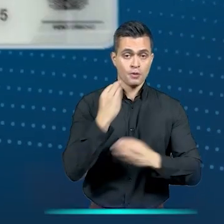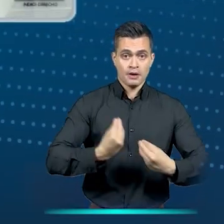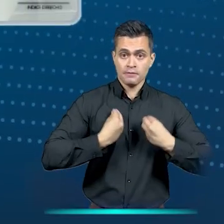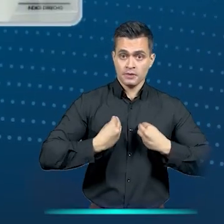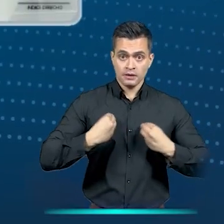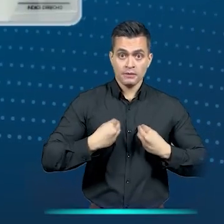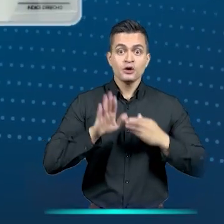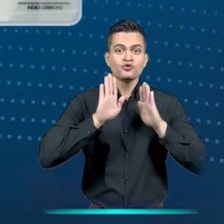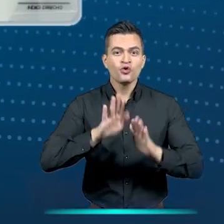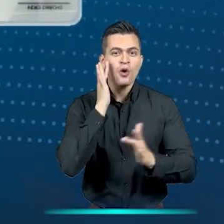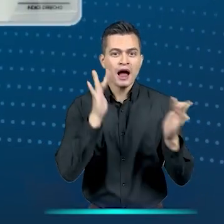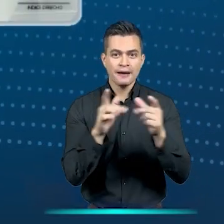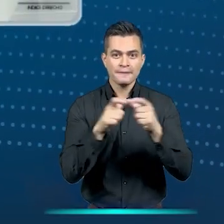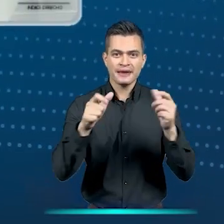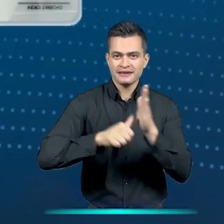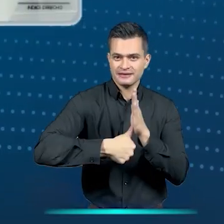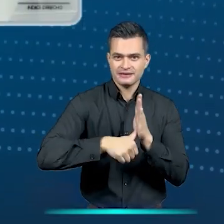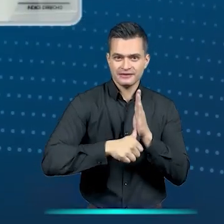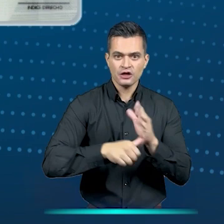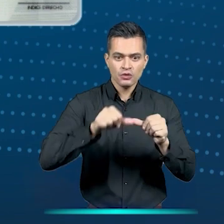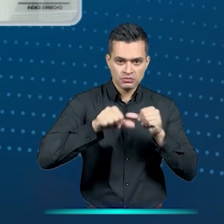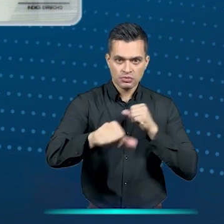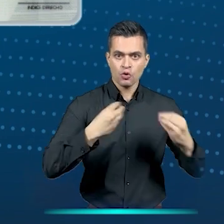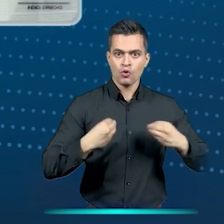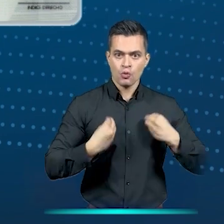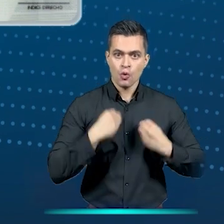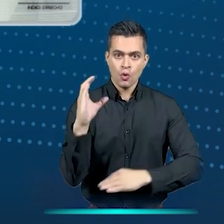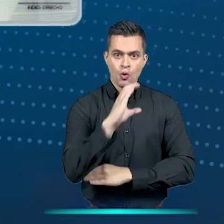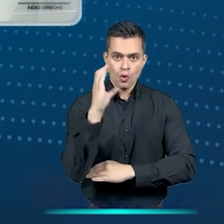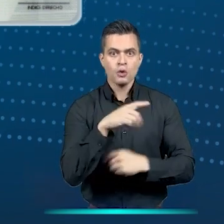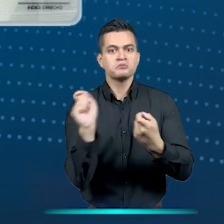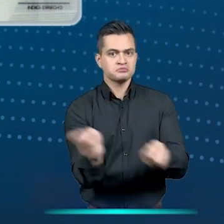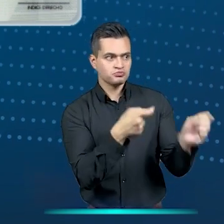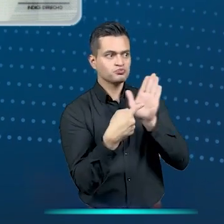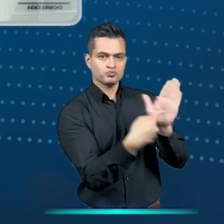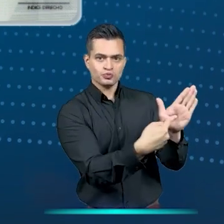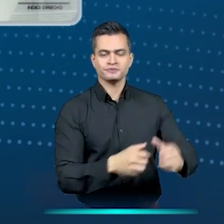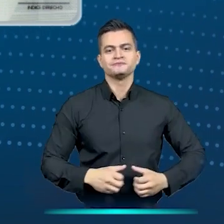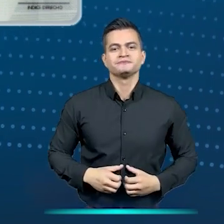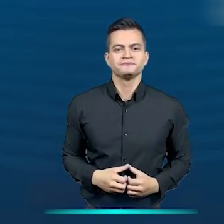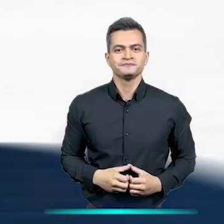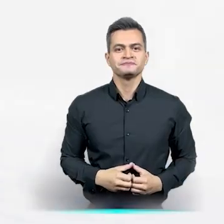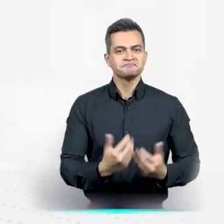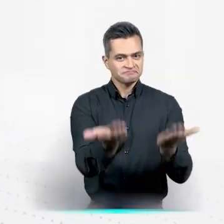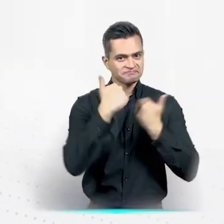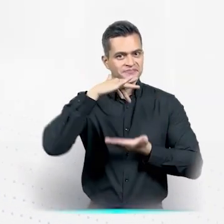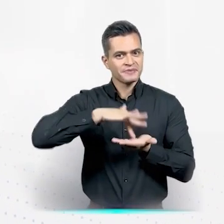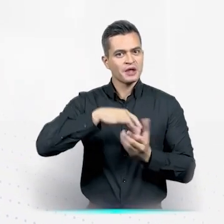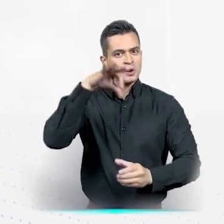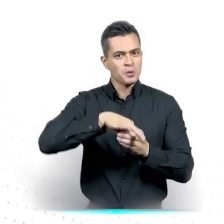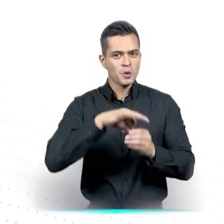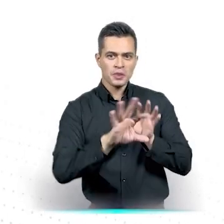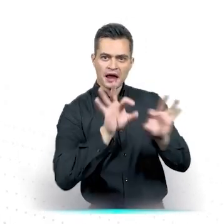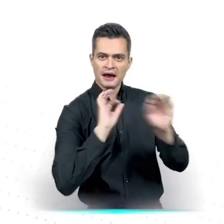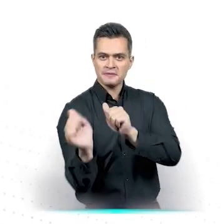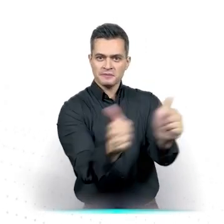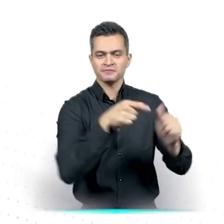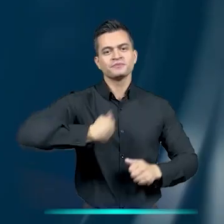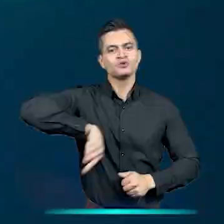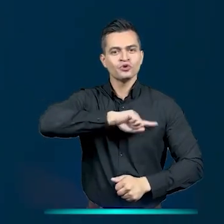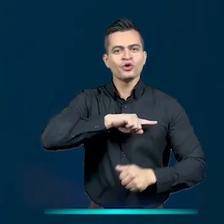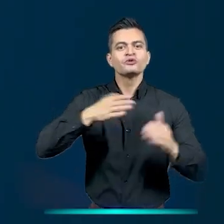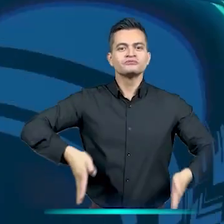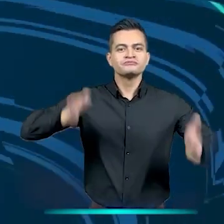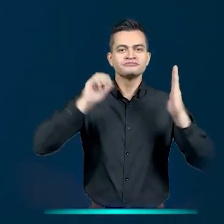Colombia, deberás presentar la cédula de extranjería con categoría de residente en estado vigente. Participa, fota y